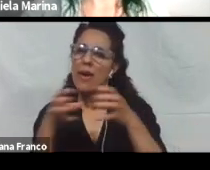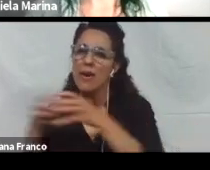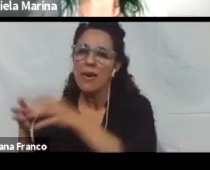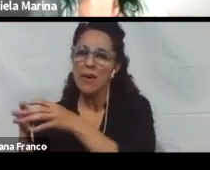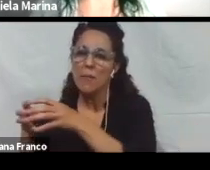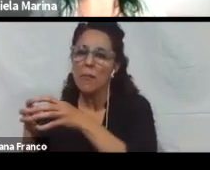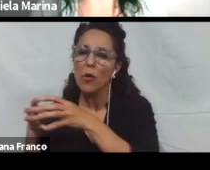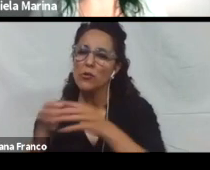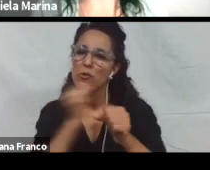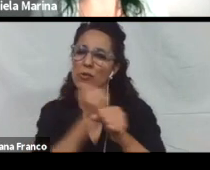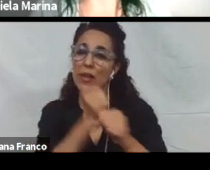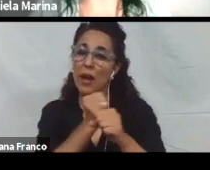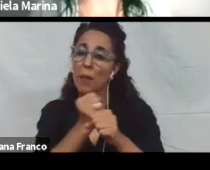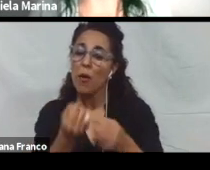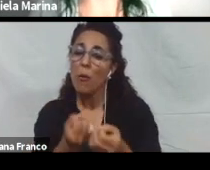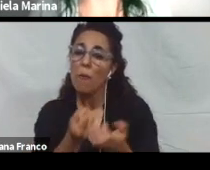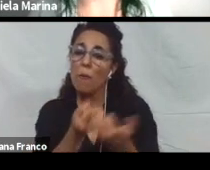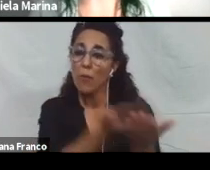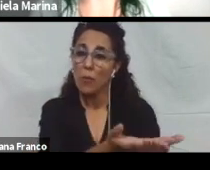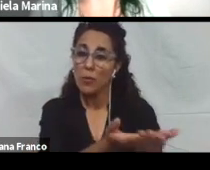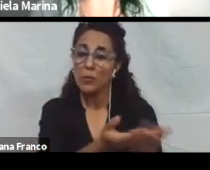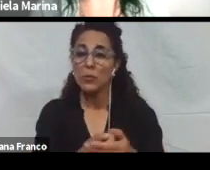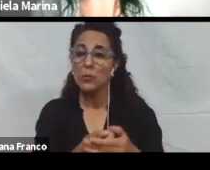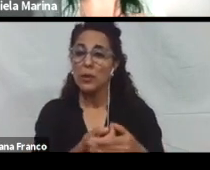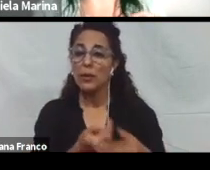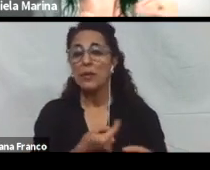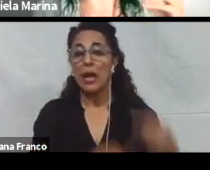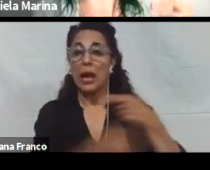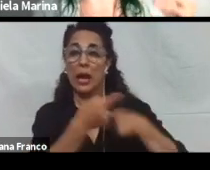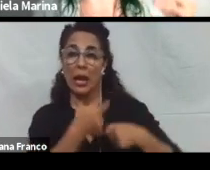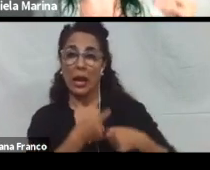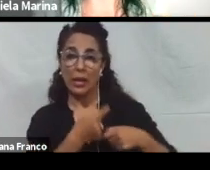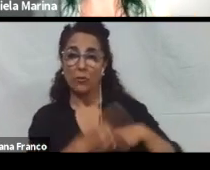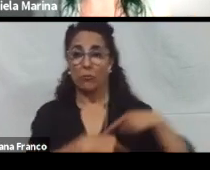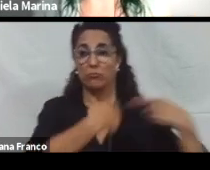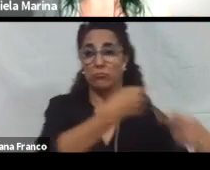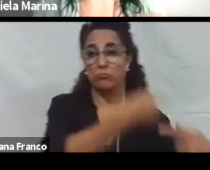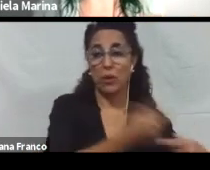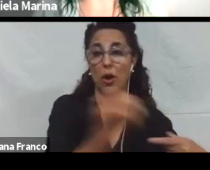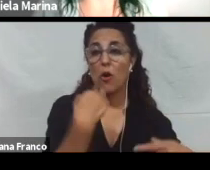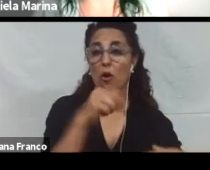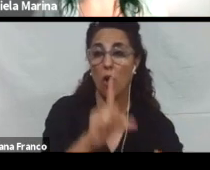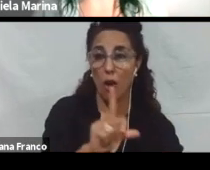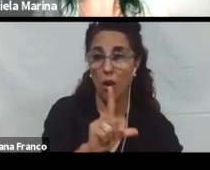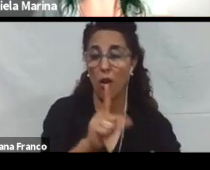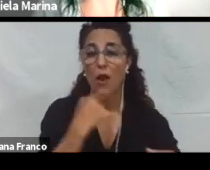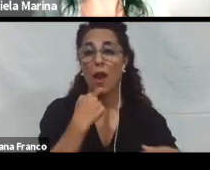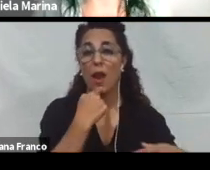Y proporcionar una retroalimentación, es decir, permitir identificar errores y respuestas